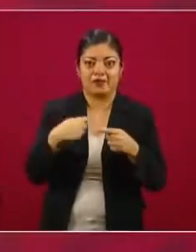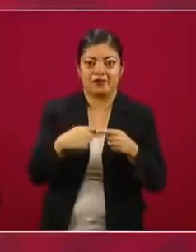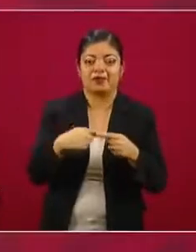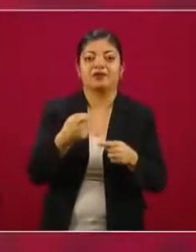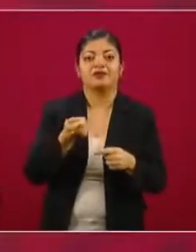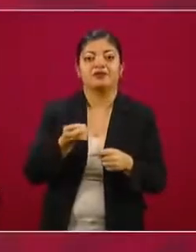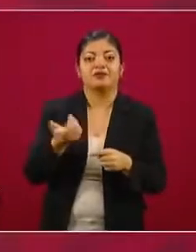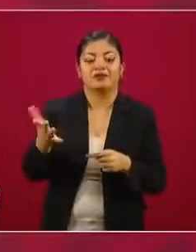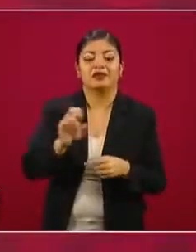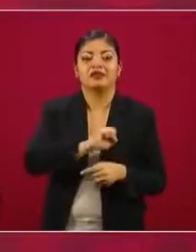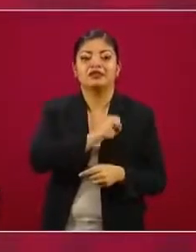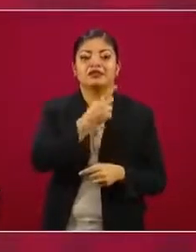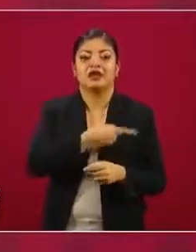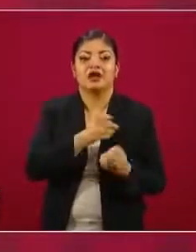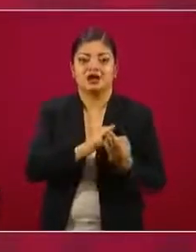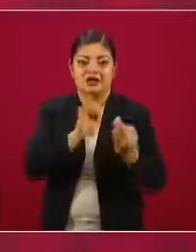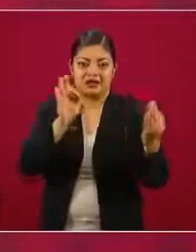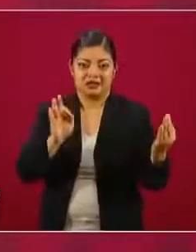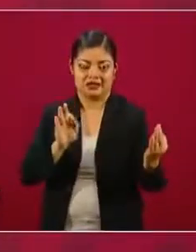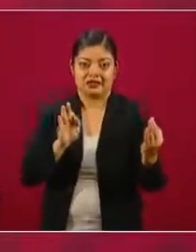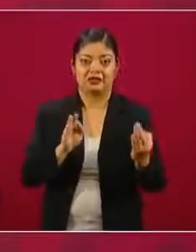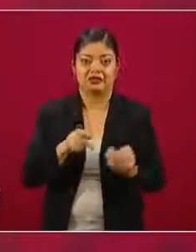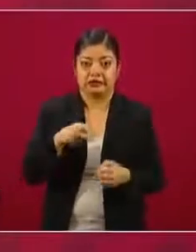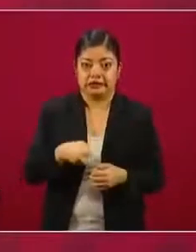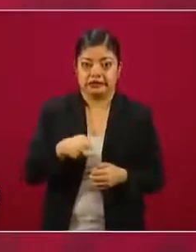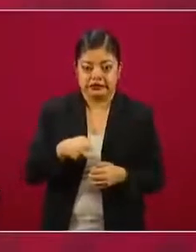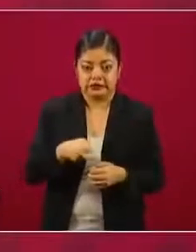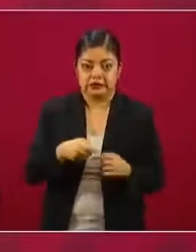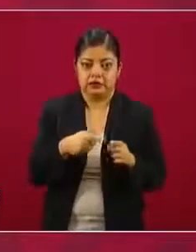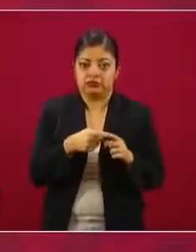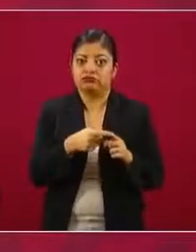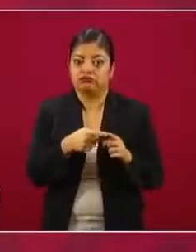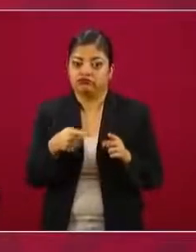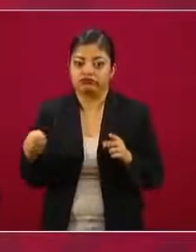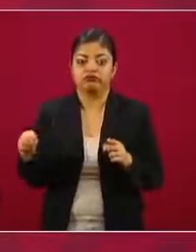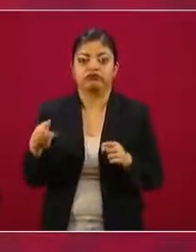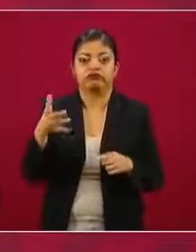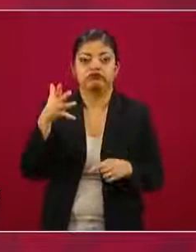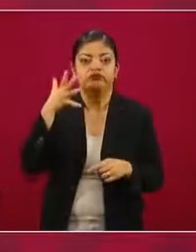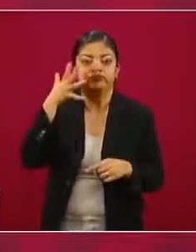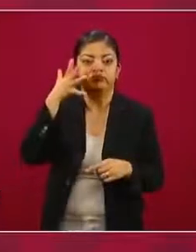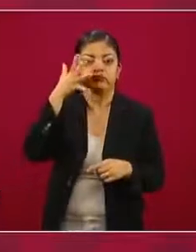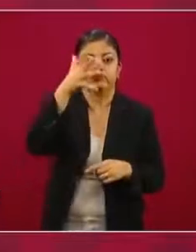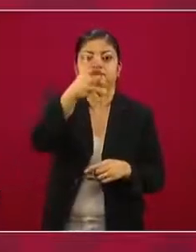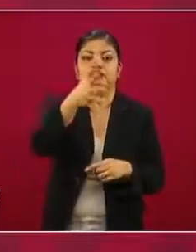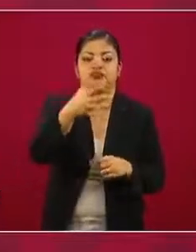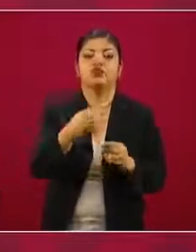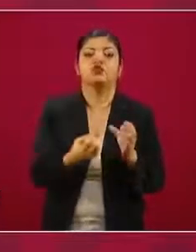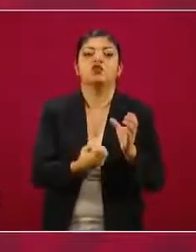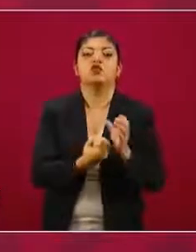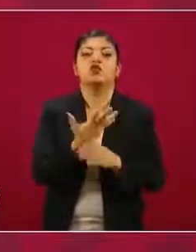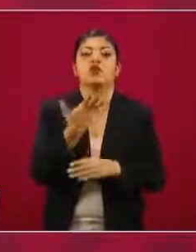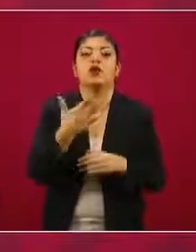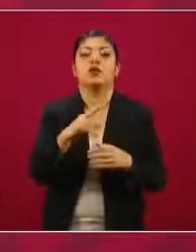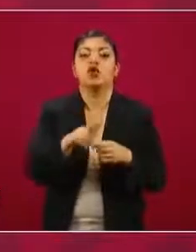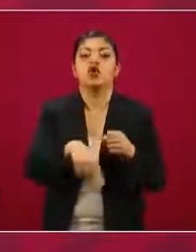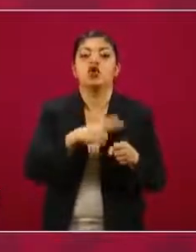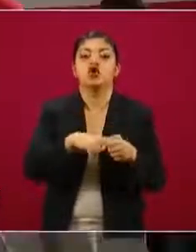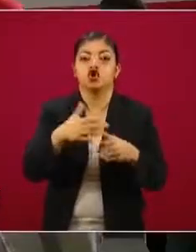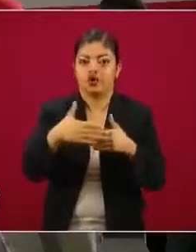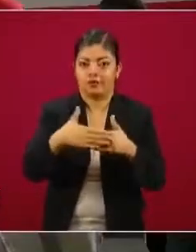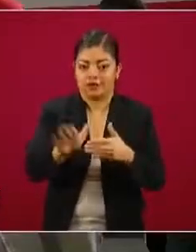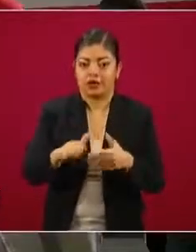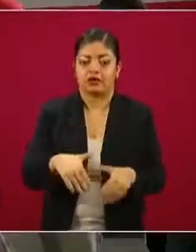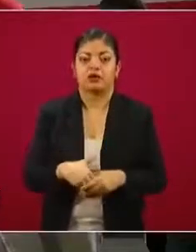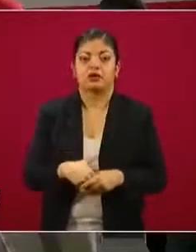y lo es también en esta ruta que se ha establecido rumbo a la nueva normalidad y que